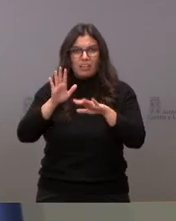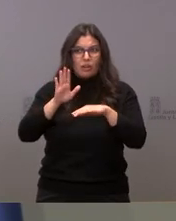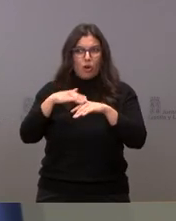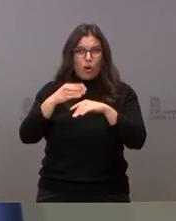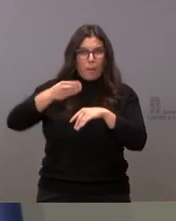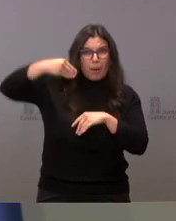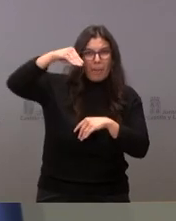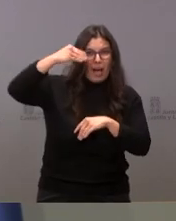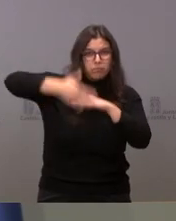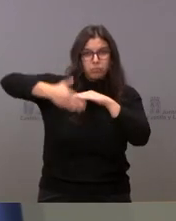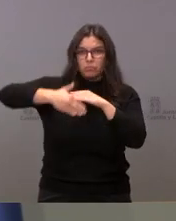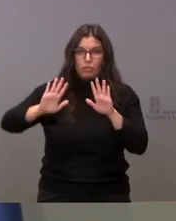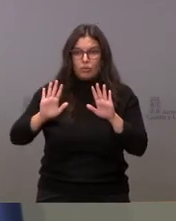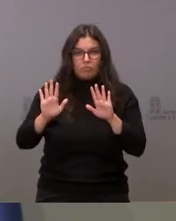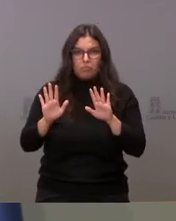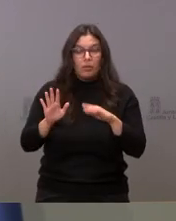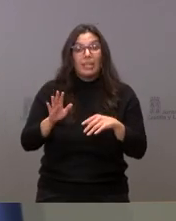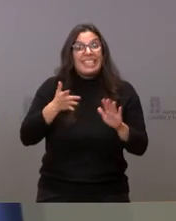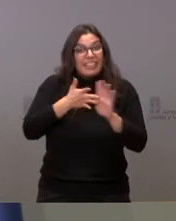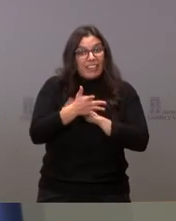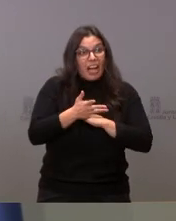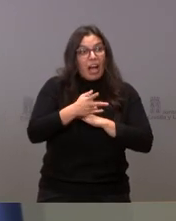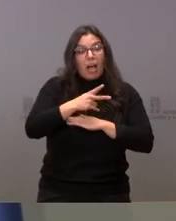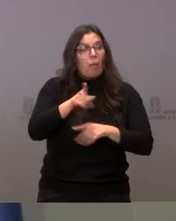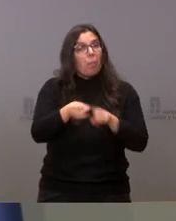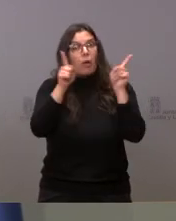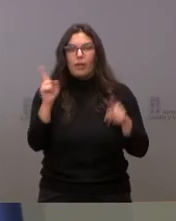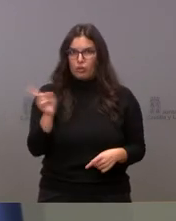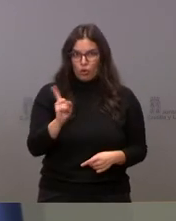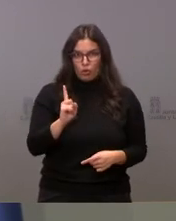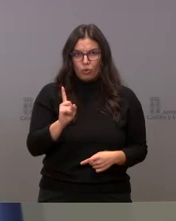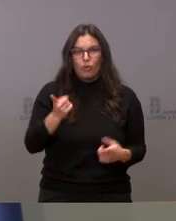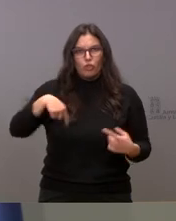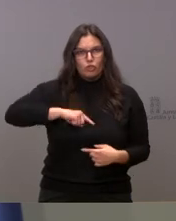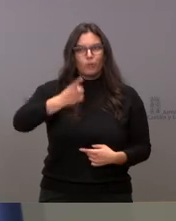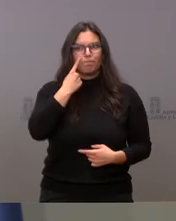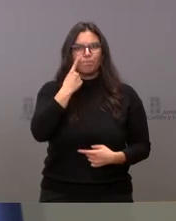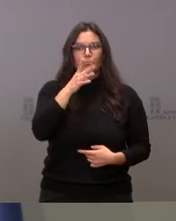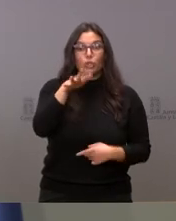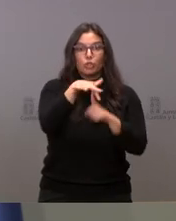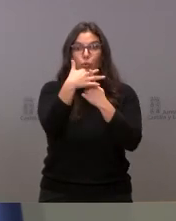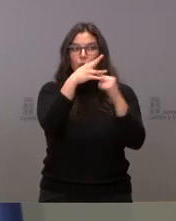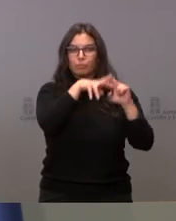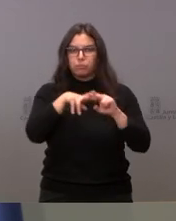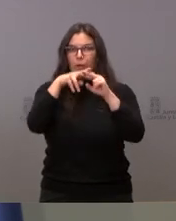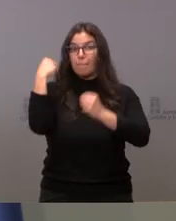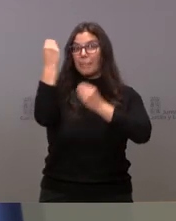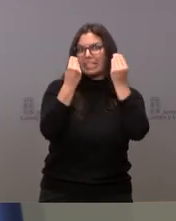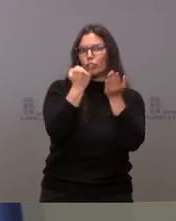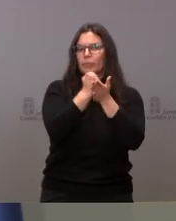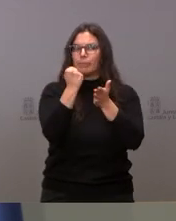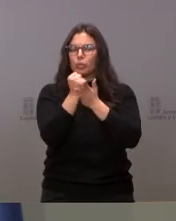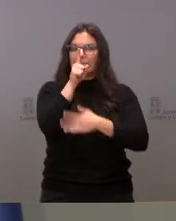¿Eso quiere decir que no estemos preocupados? No. Por eso estamos analizando la situación del pasaporte, en qué condiciones